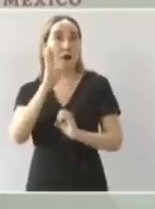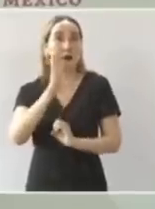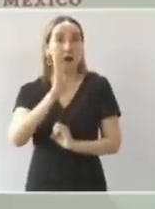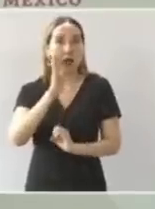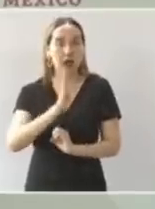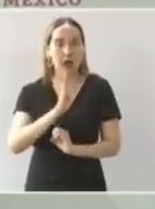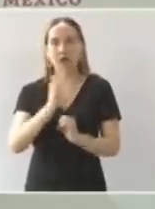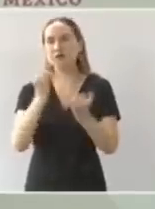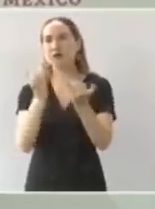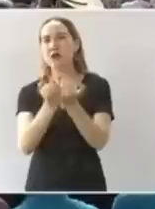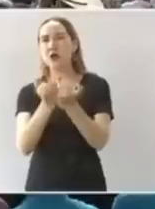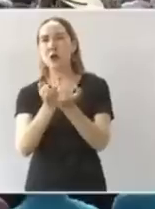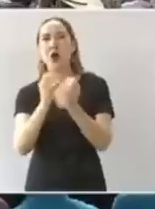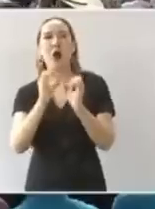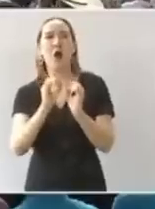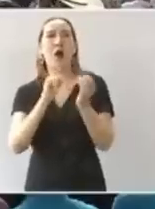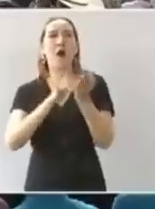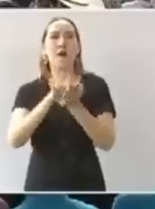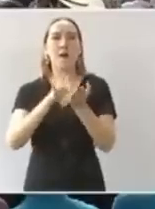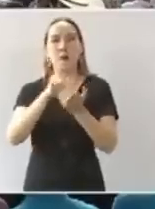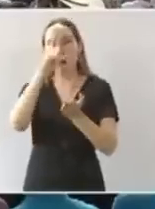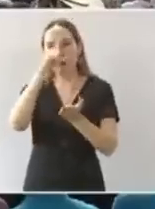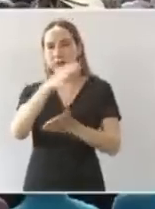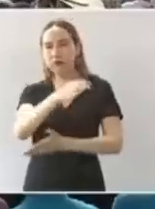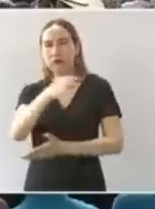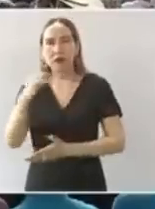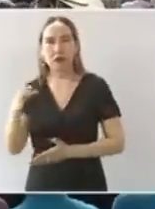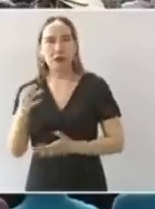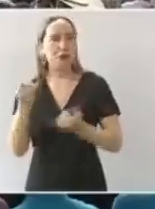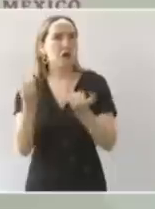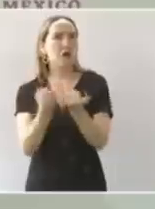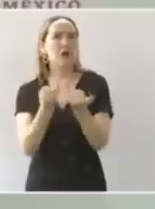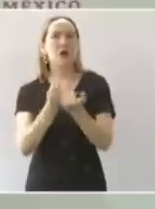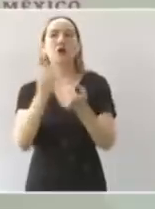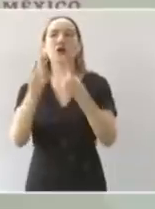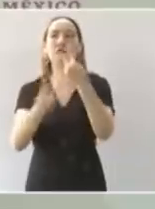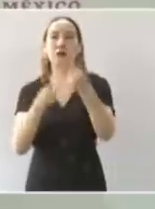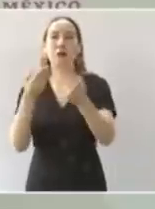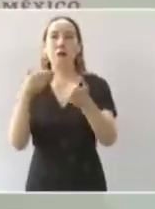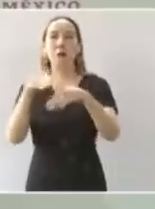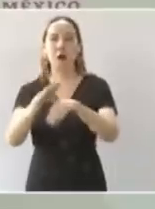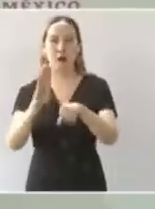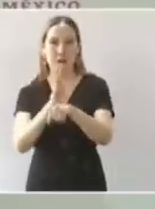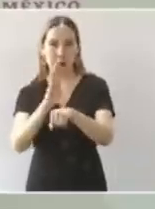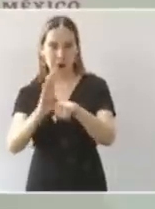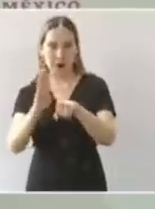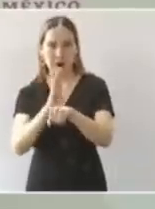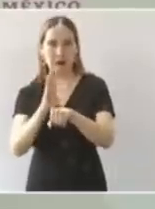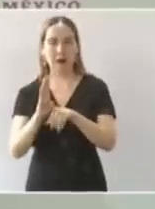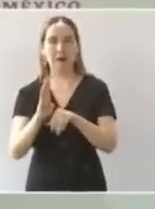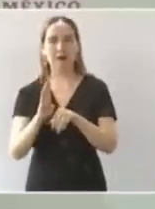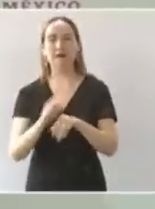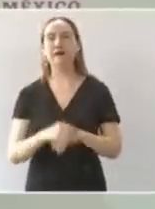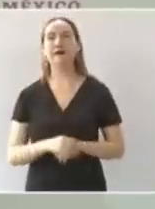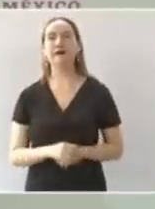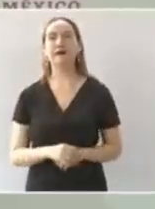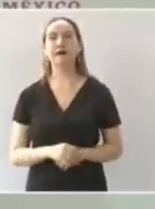están ensembrando vida ahí si es la sociedad para la escuela es nuestra